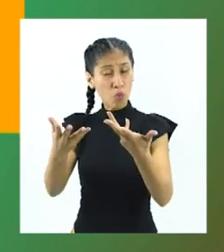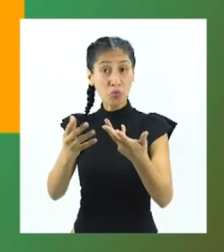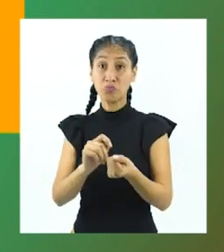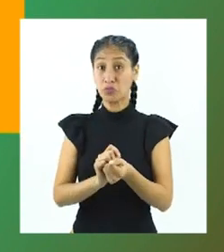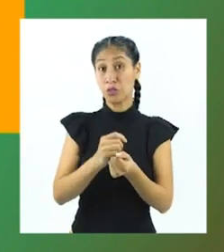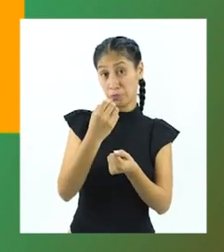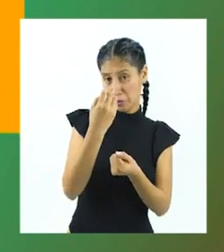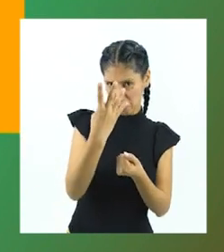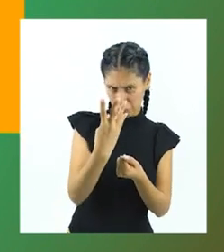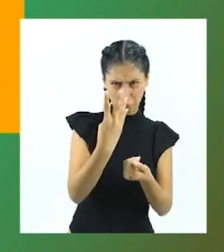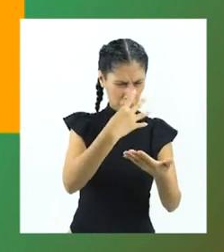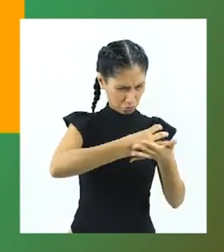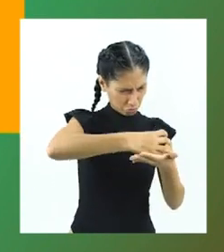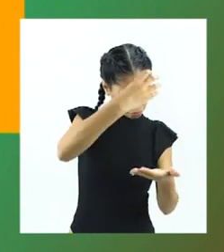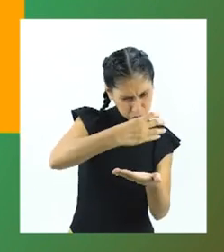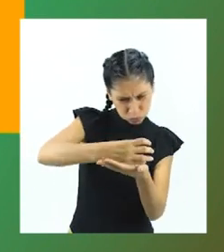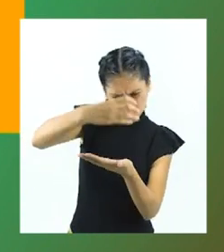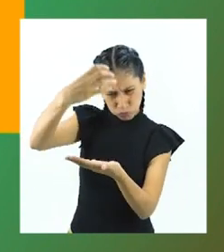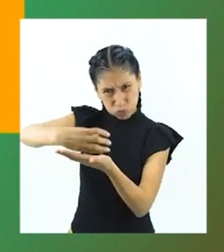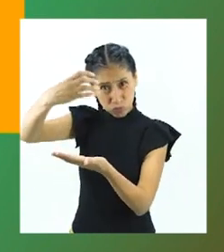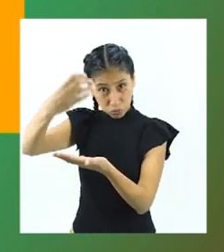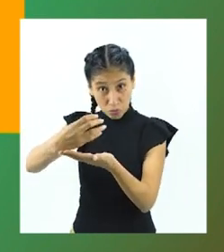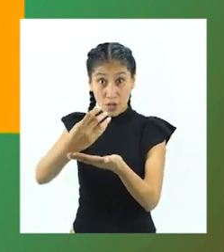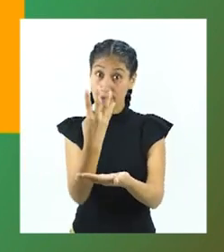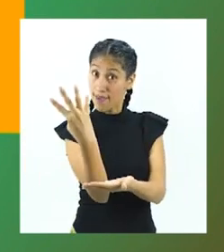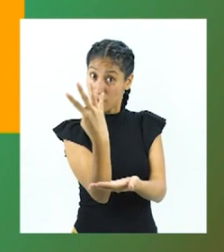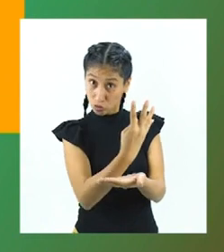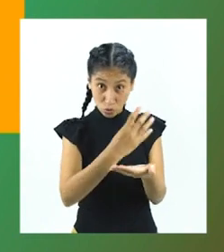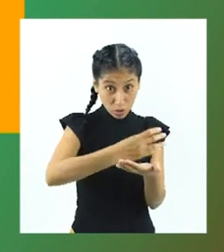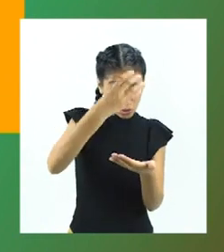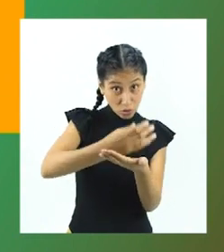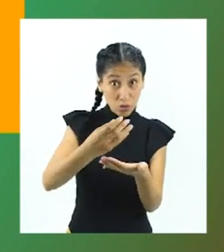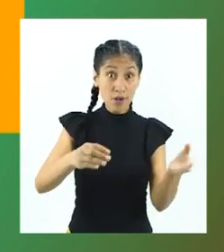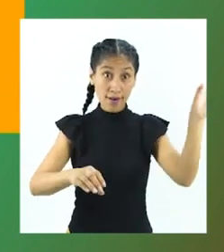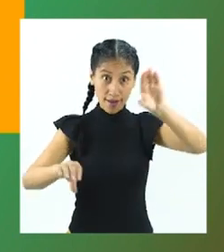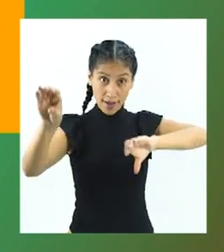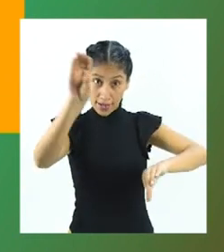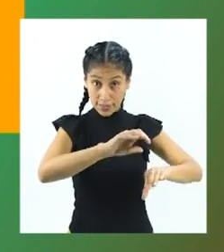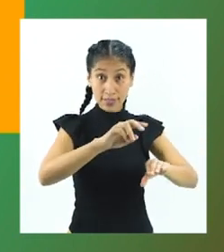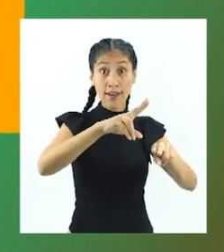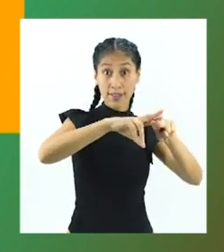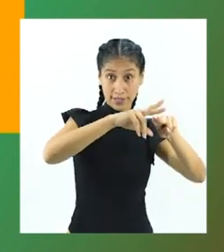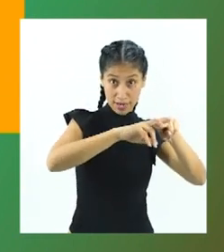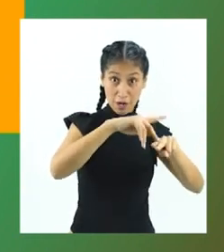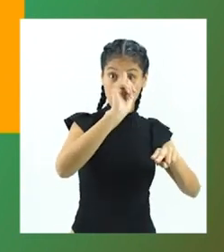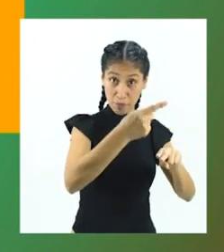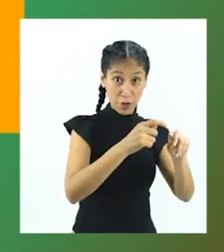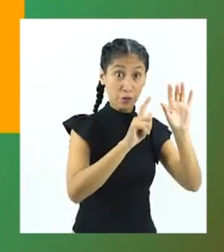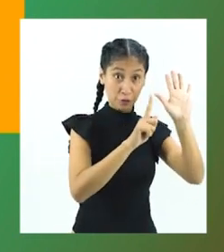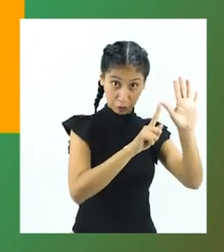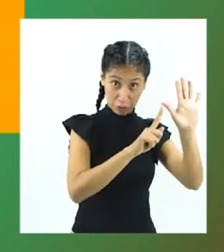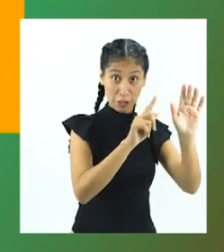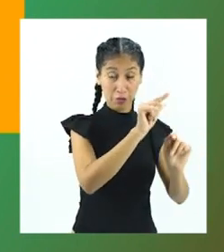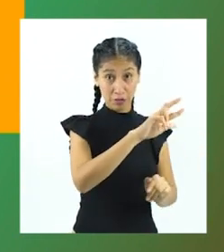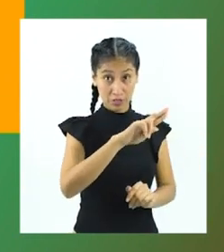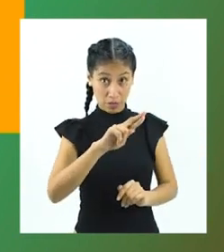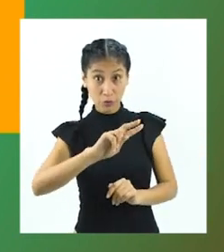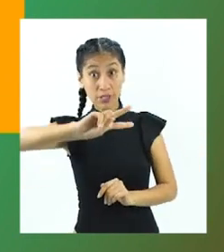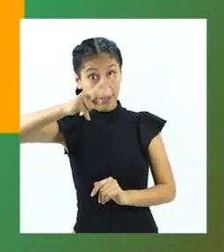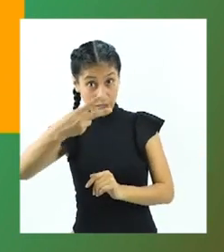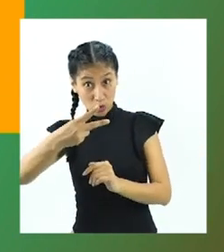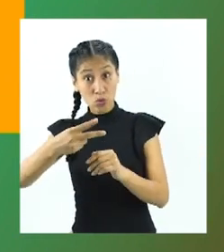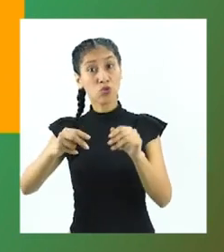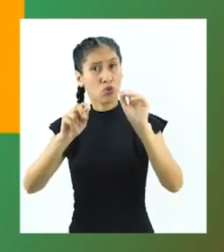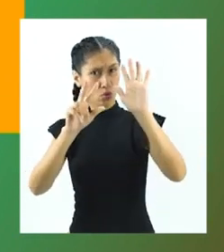Utiliza cuatro tubos de ensayo, en los cuales coloca sal. En el primero, seis gramos. En el segundo, ocho gramos.